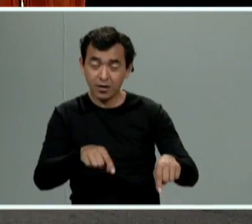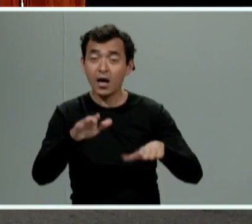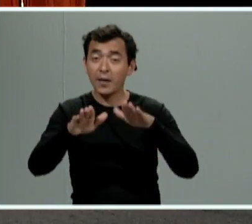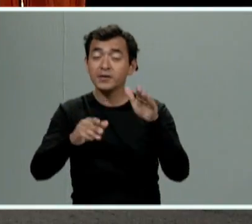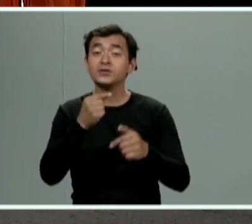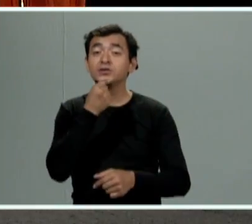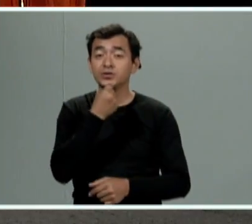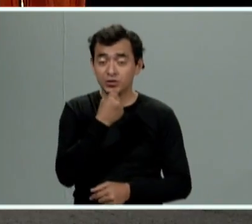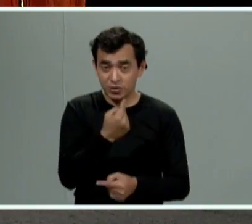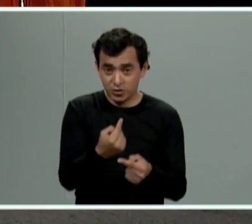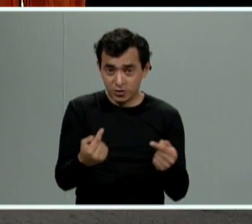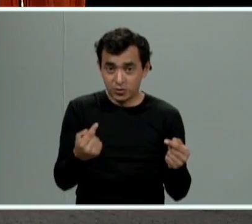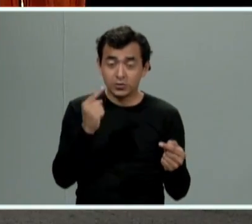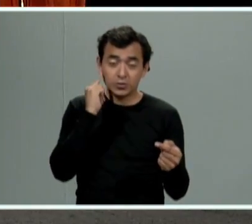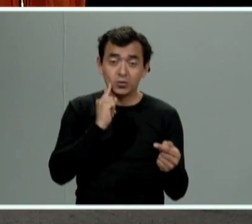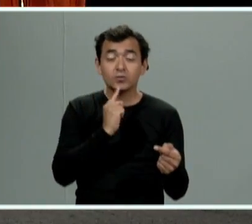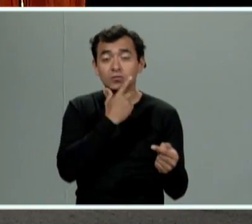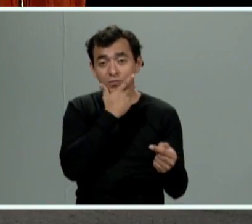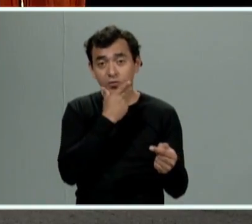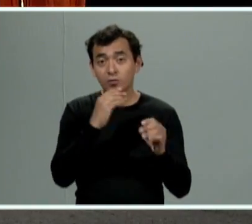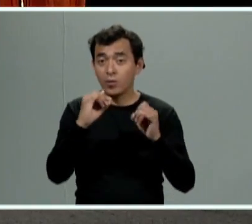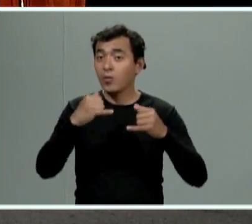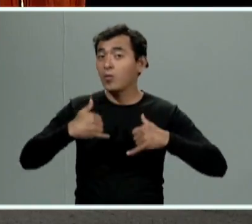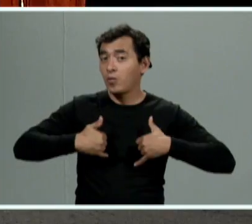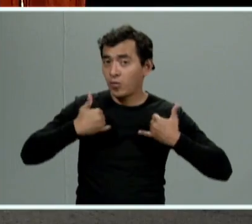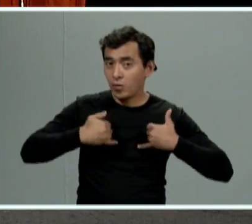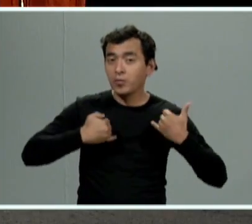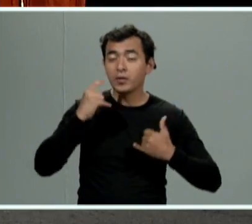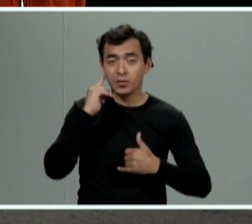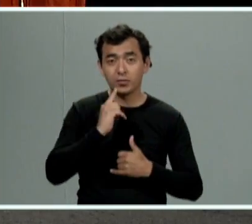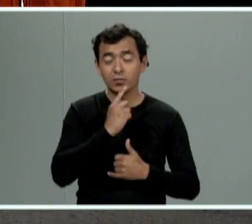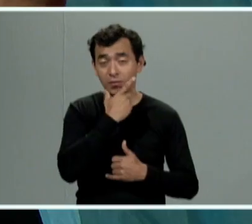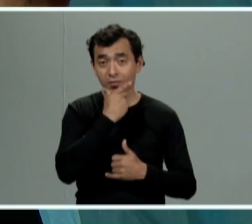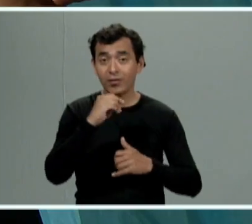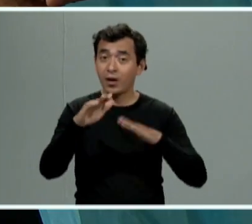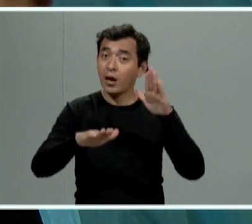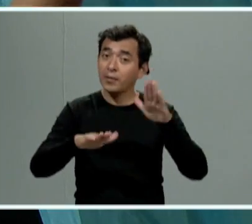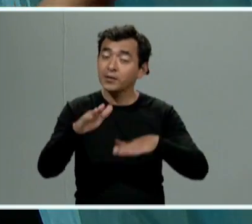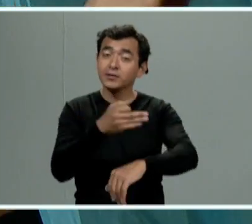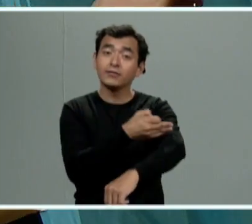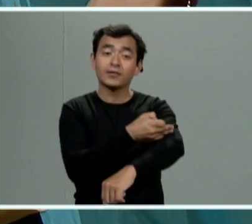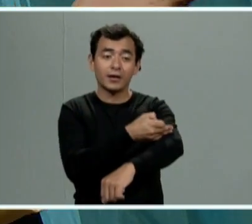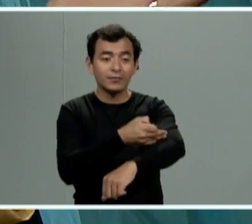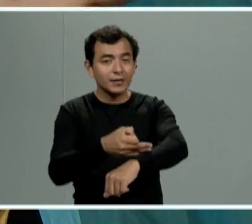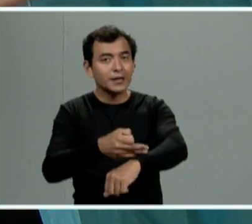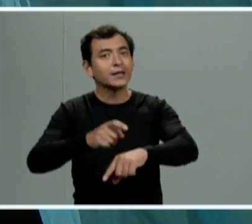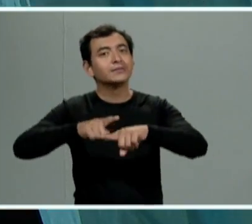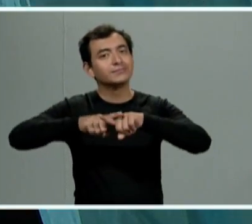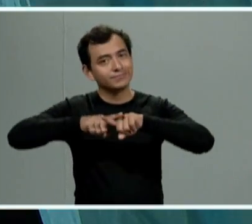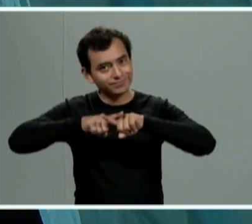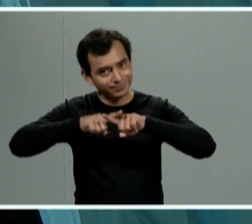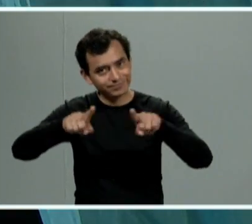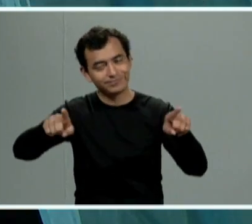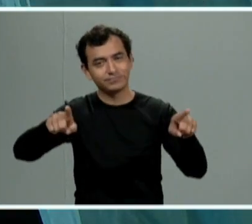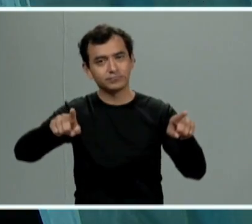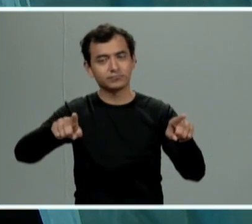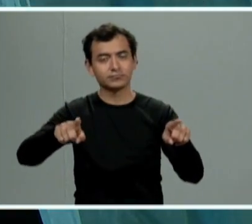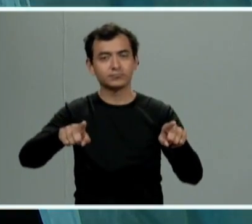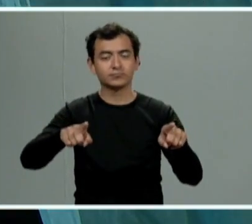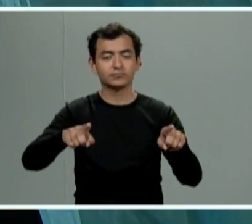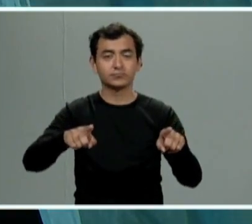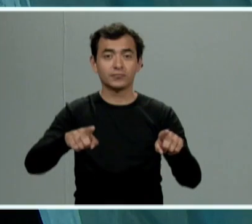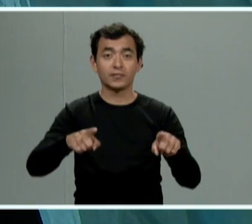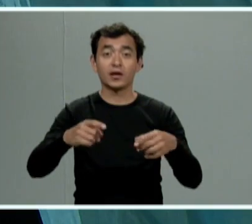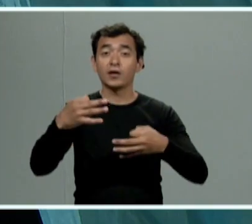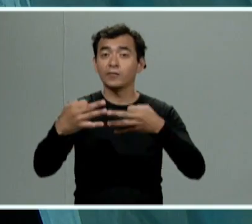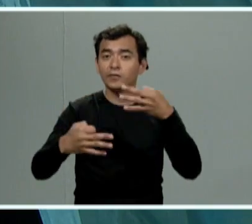adolescentes violentados muchas veces ya es un familiar distinto el que acude ante la fiscalía